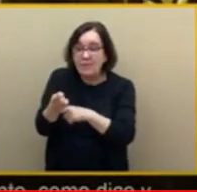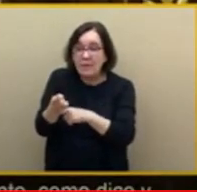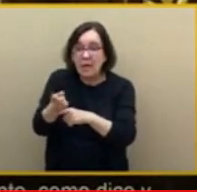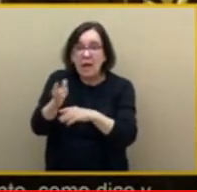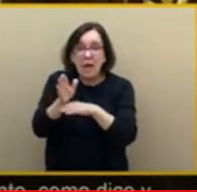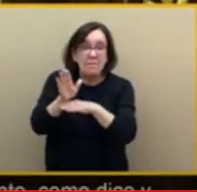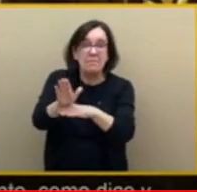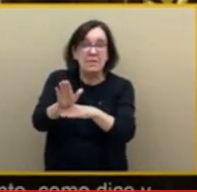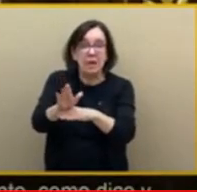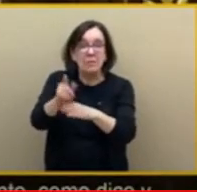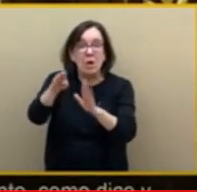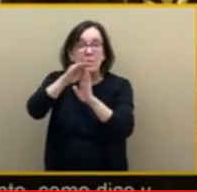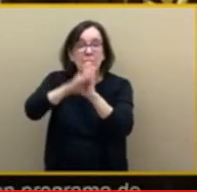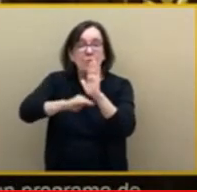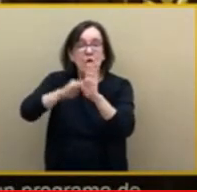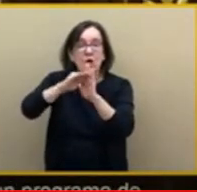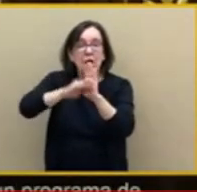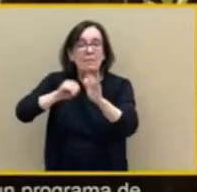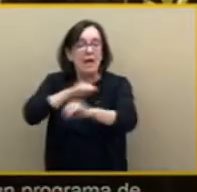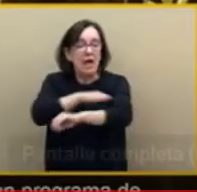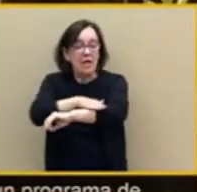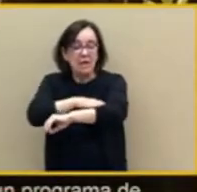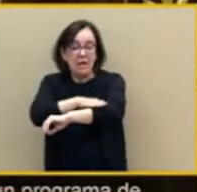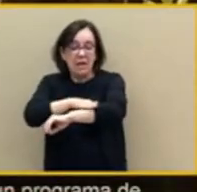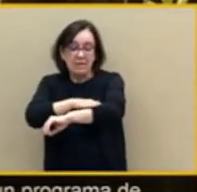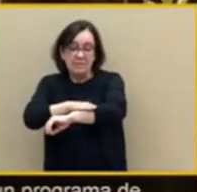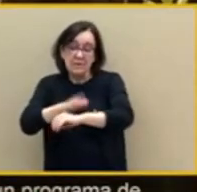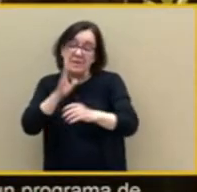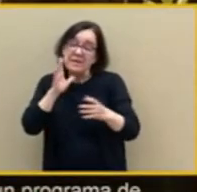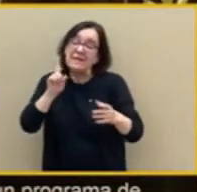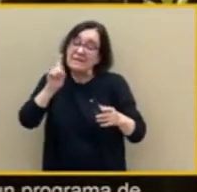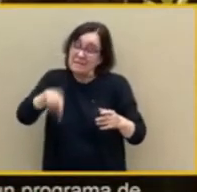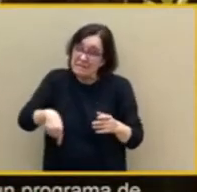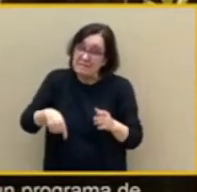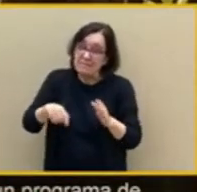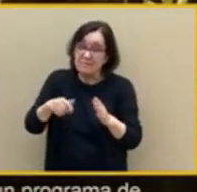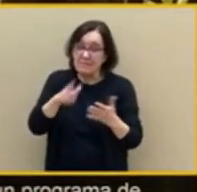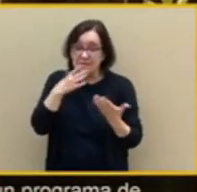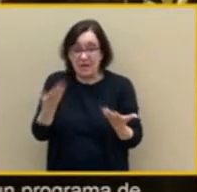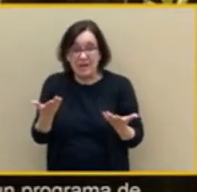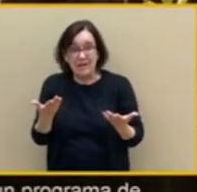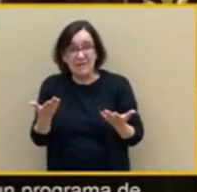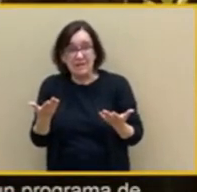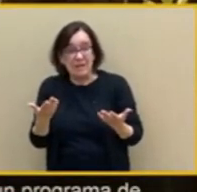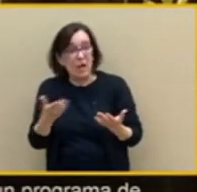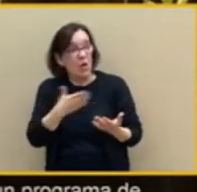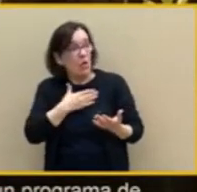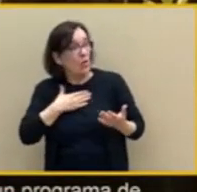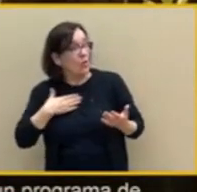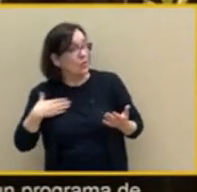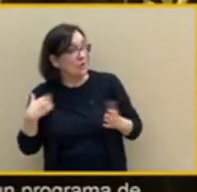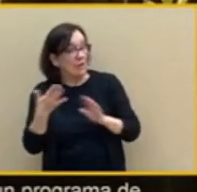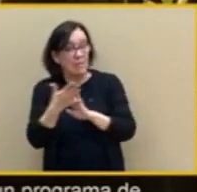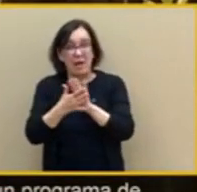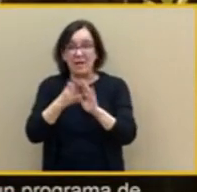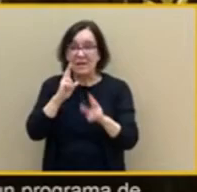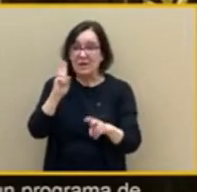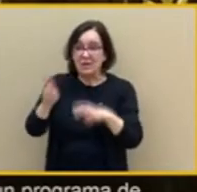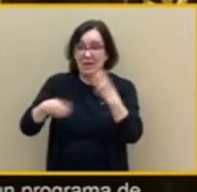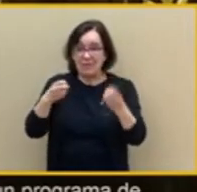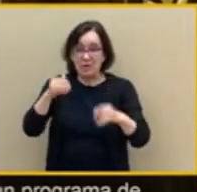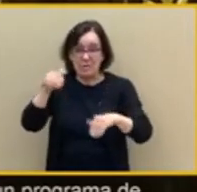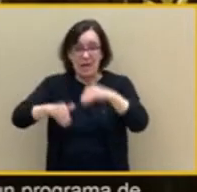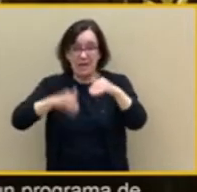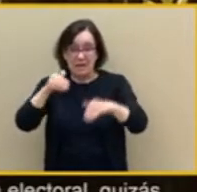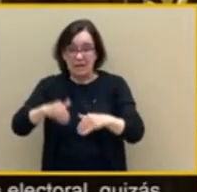que decíamos aquí, que las mociones de censura son para presentar un proyecto de país. Si a ti te parece que es muy largo un discurso de una hora cuarenta, no, perdona.